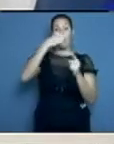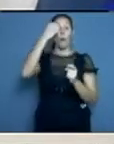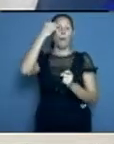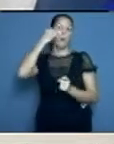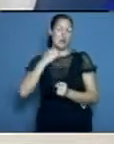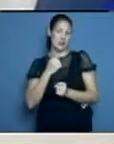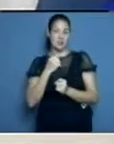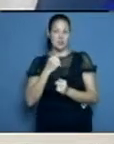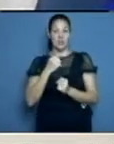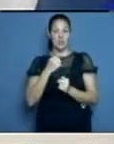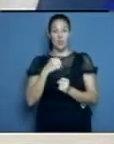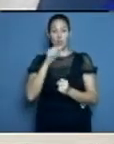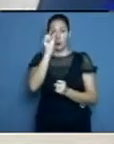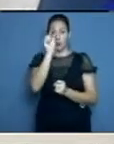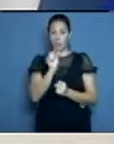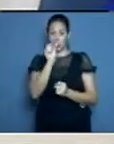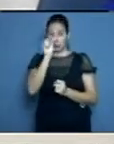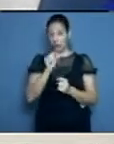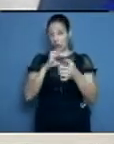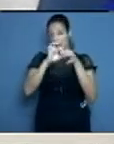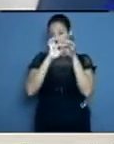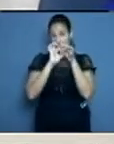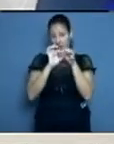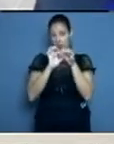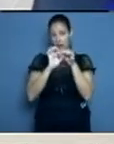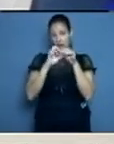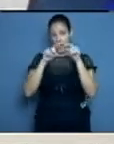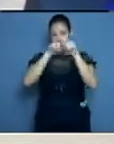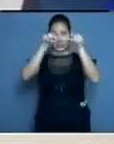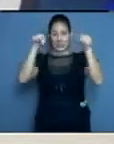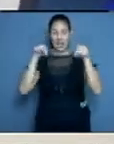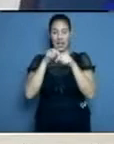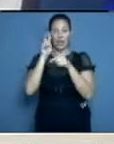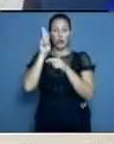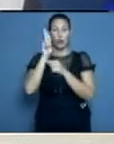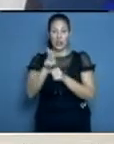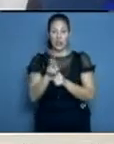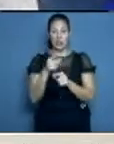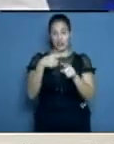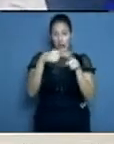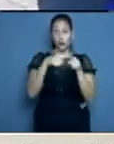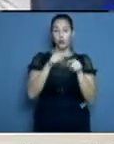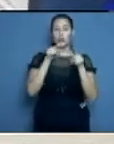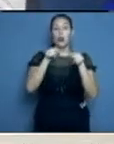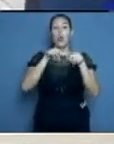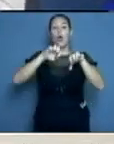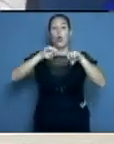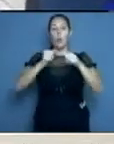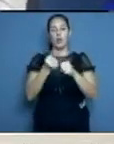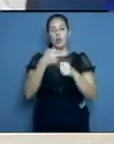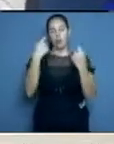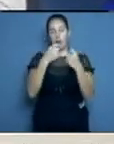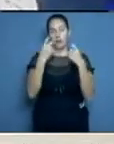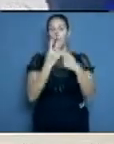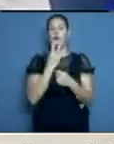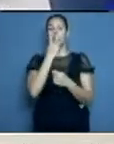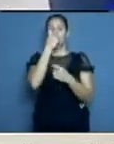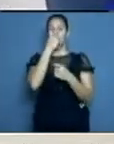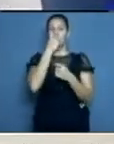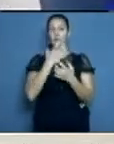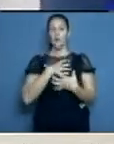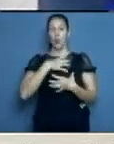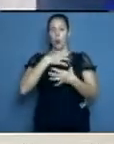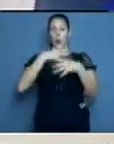UV, los pacientes graves, eso, la atención de urgencia y emergencia. Realmente se ha ido incrementando. Y